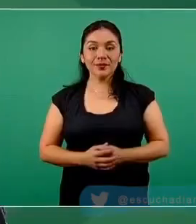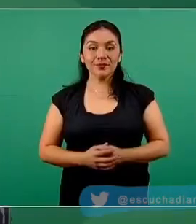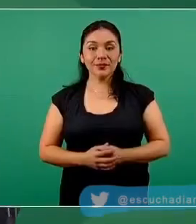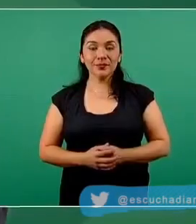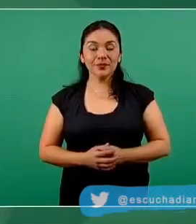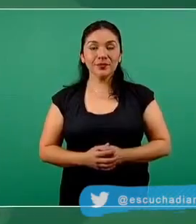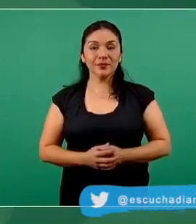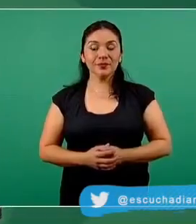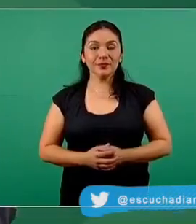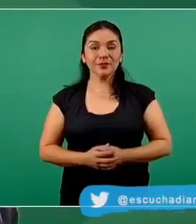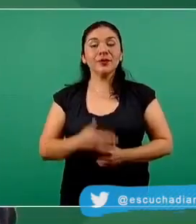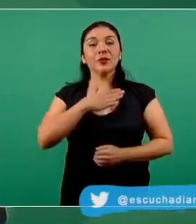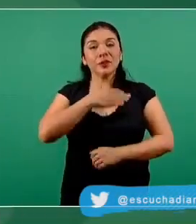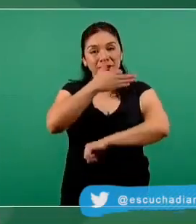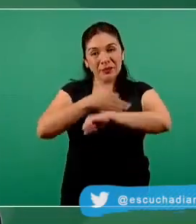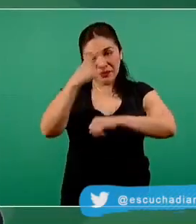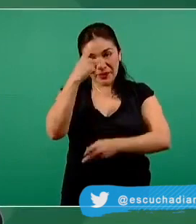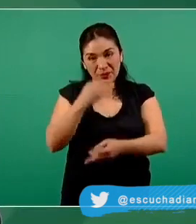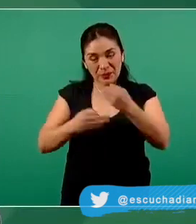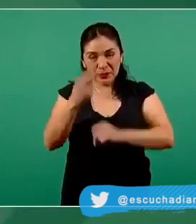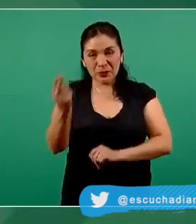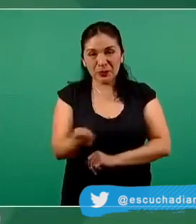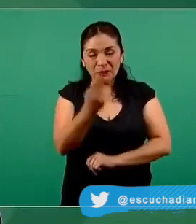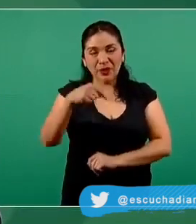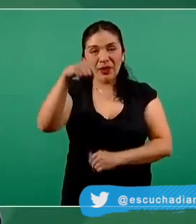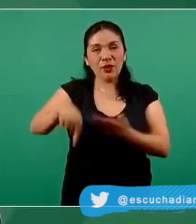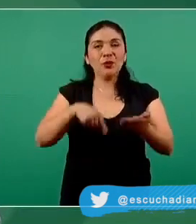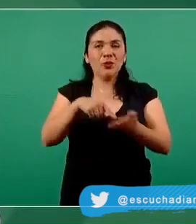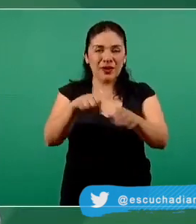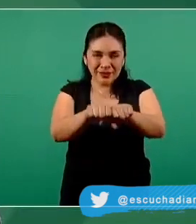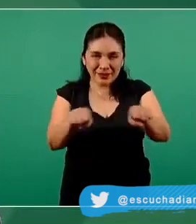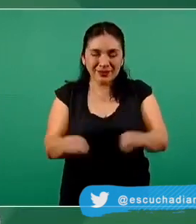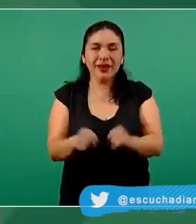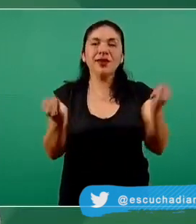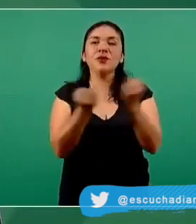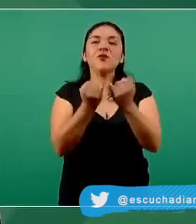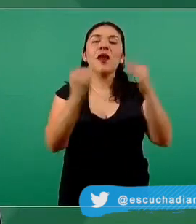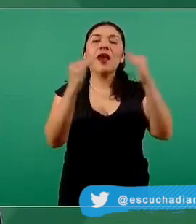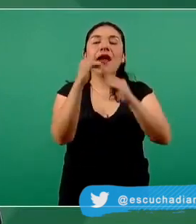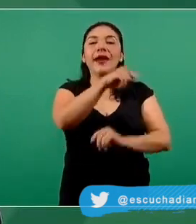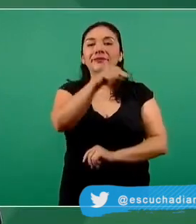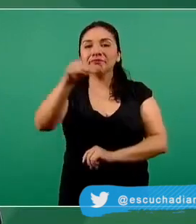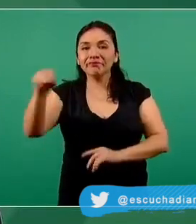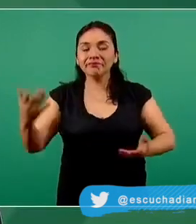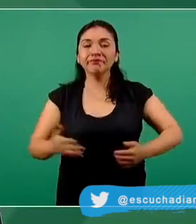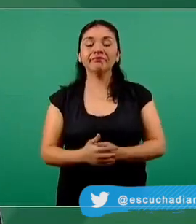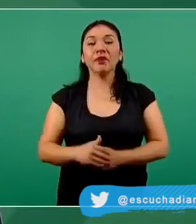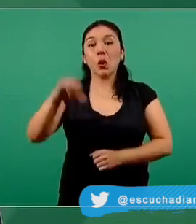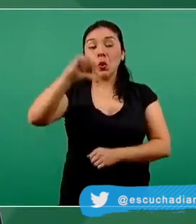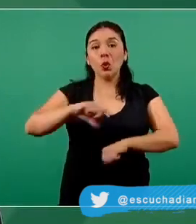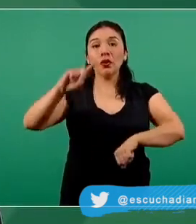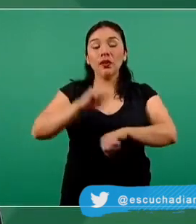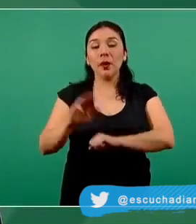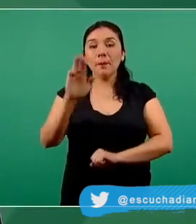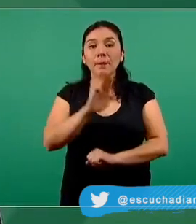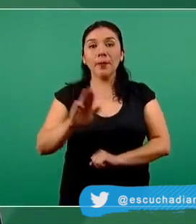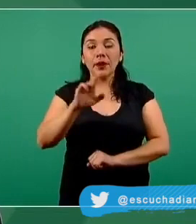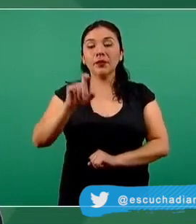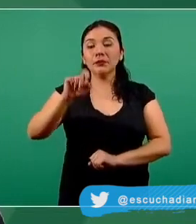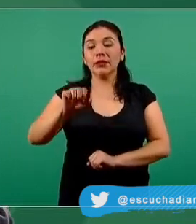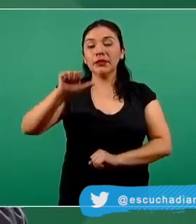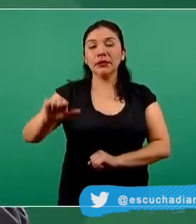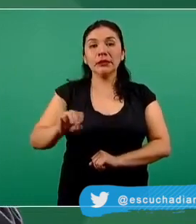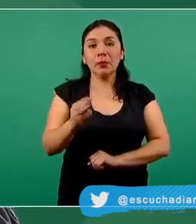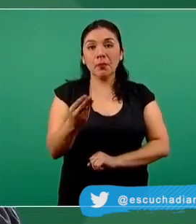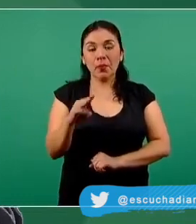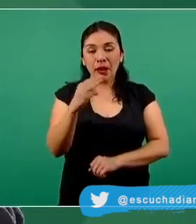buenas tardes tengan todas y todos ustedes aquí en la sala y allá en sus casas hoy es miércoles 26 de